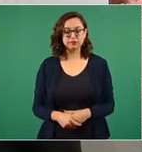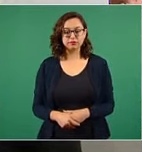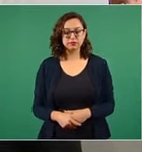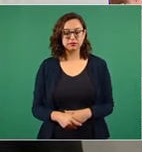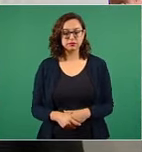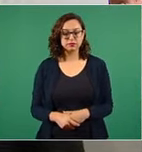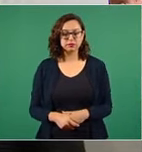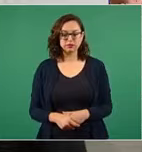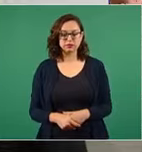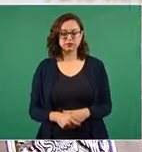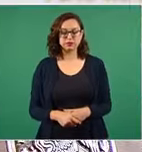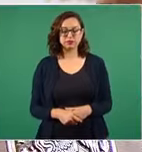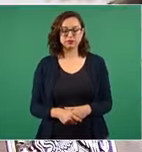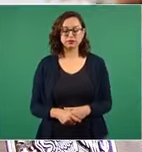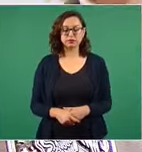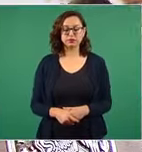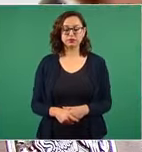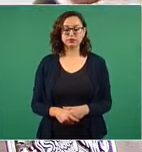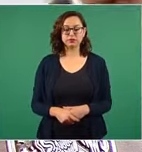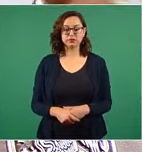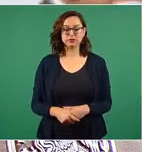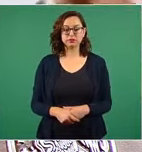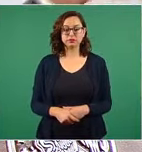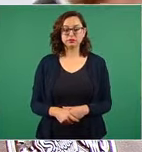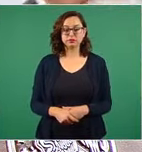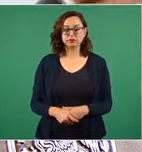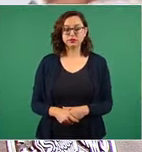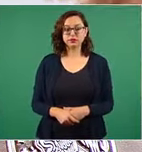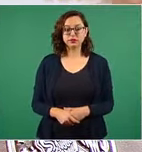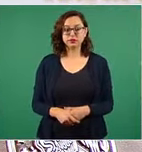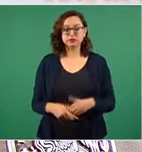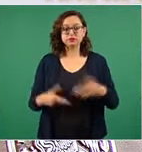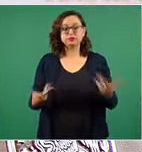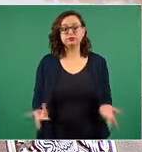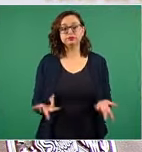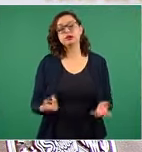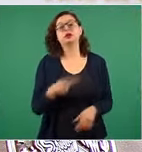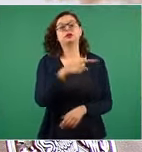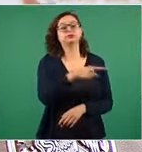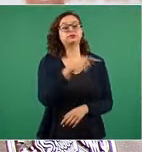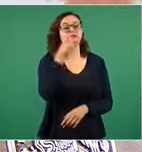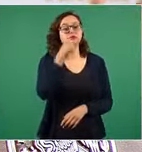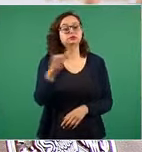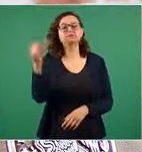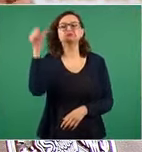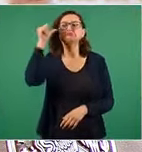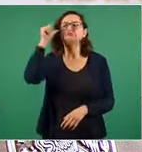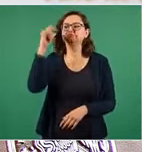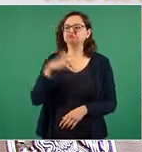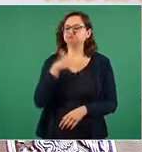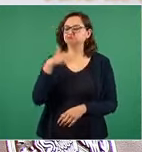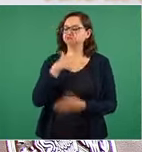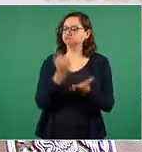no es que ayer hicieron este paro ya se